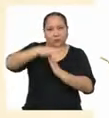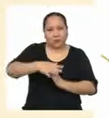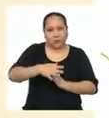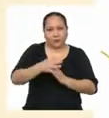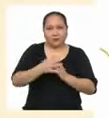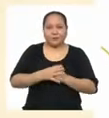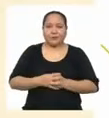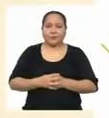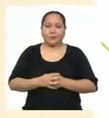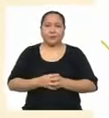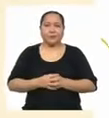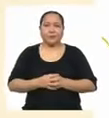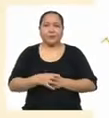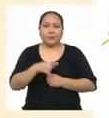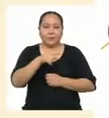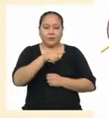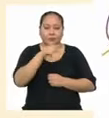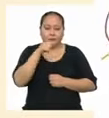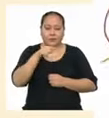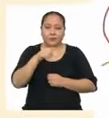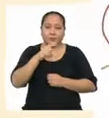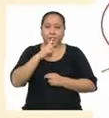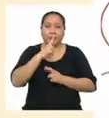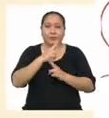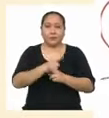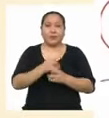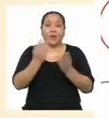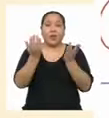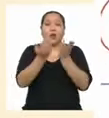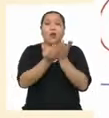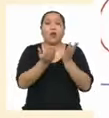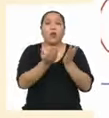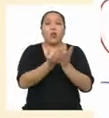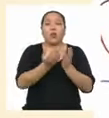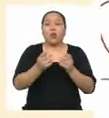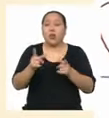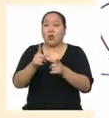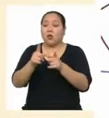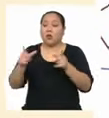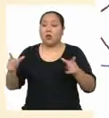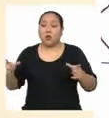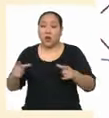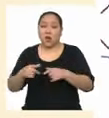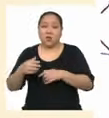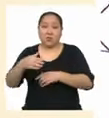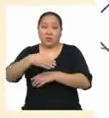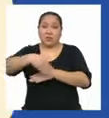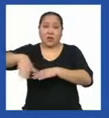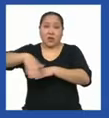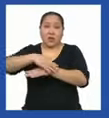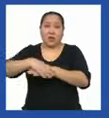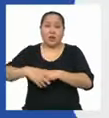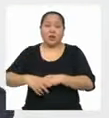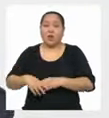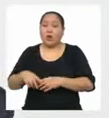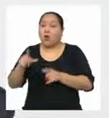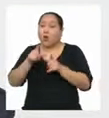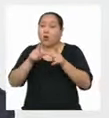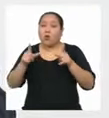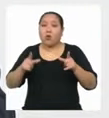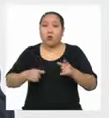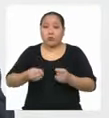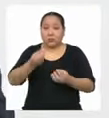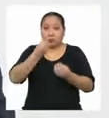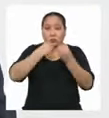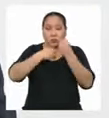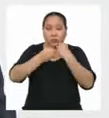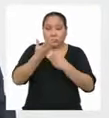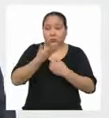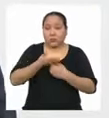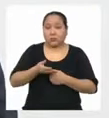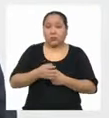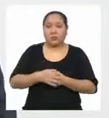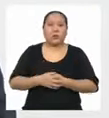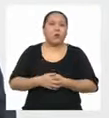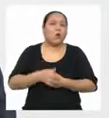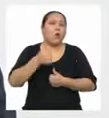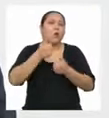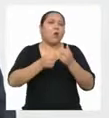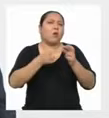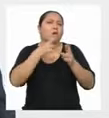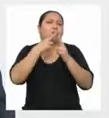las siguientes Respuestas Escuela Espacios públicos Lugares de consumo ¿Cuáles fueron Los resultados?